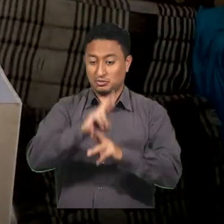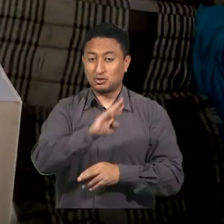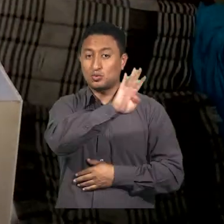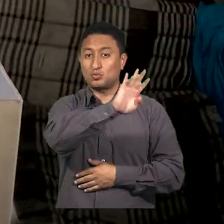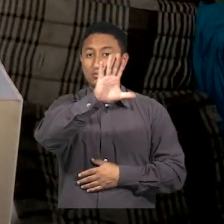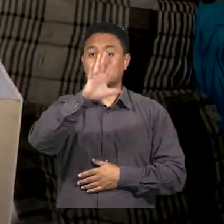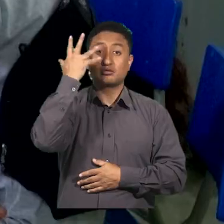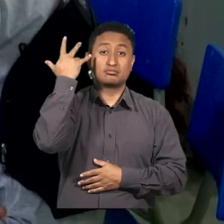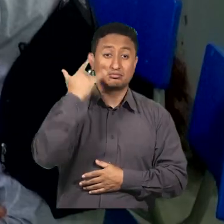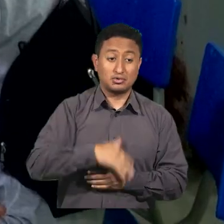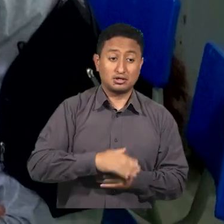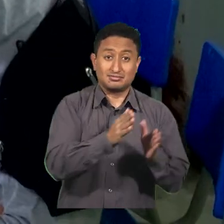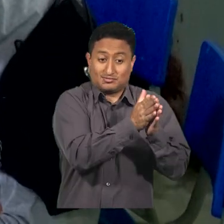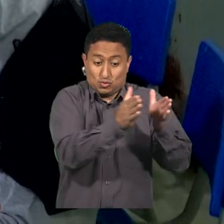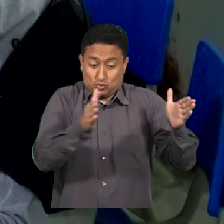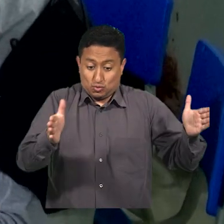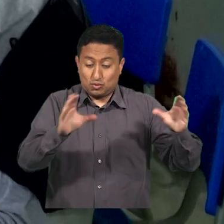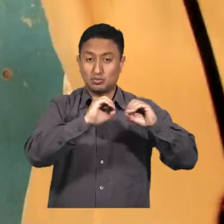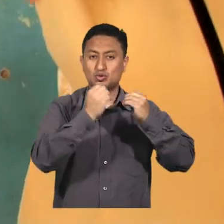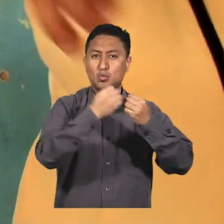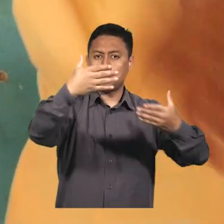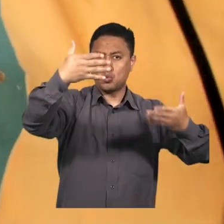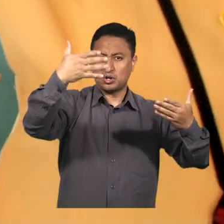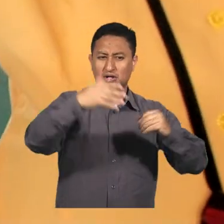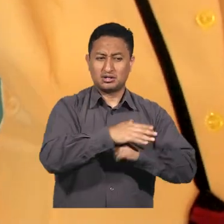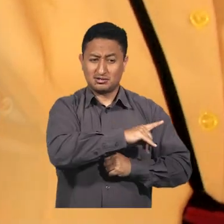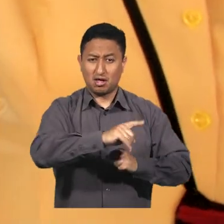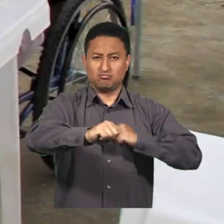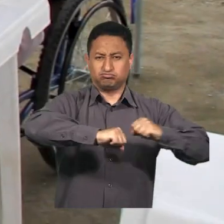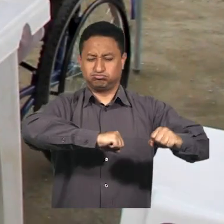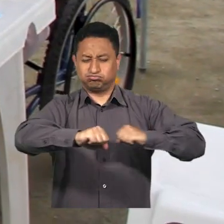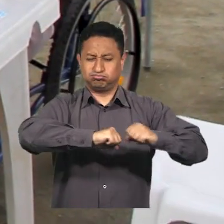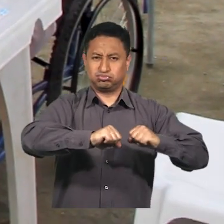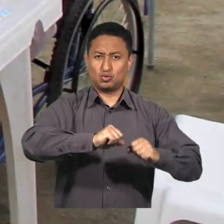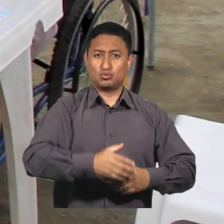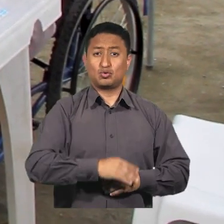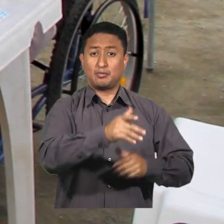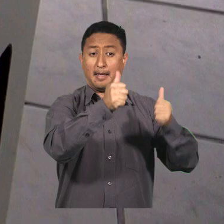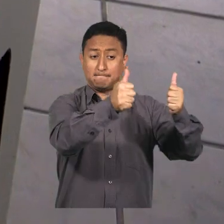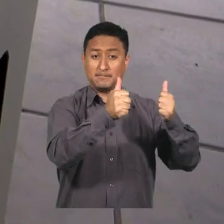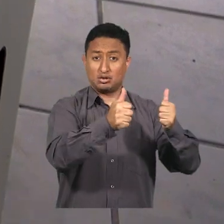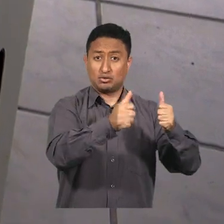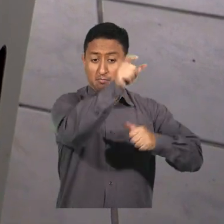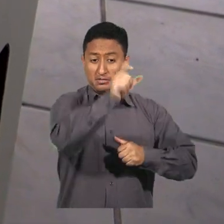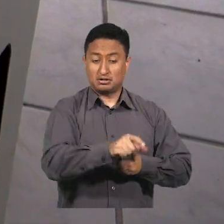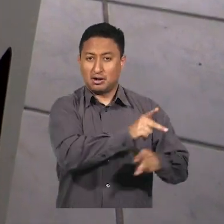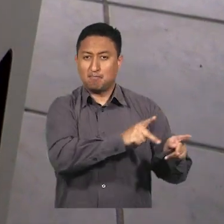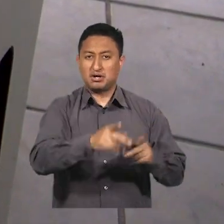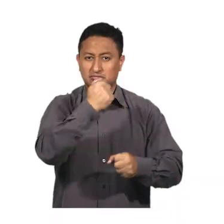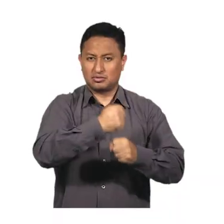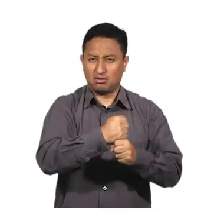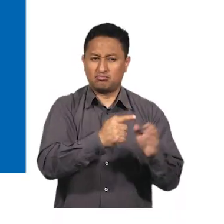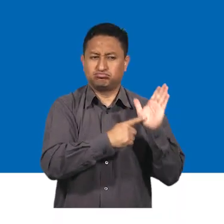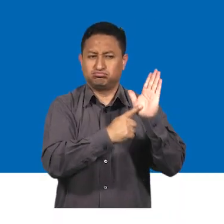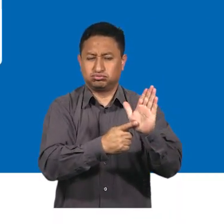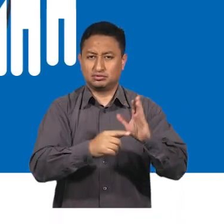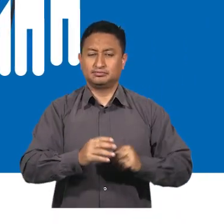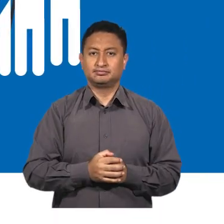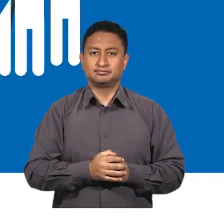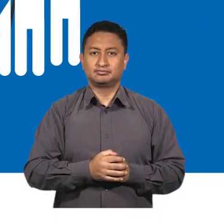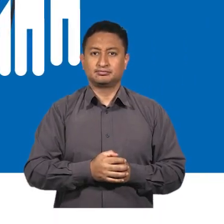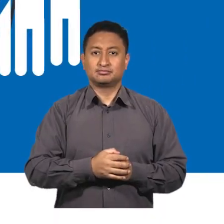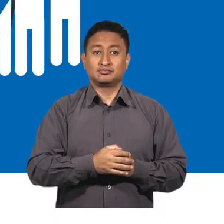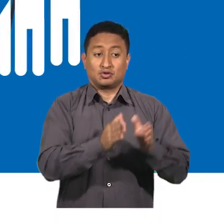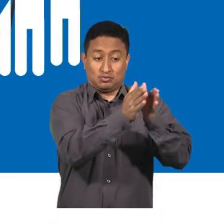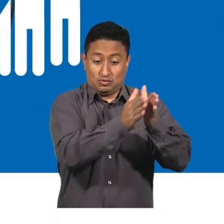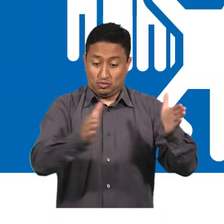45 días que tendrán las organizaciones políticas para presentar sus candidaturas y planes de trabajo. Además, para el